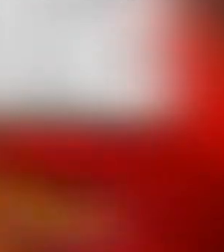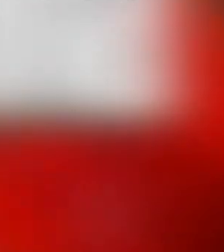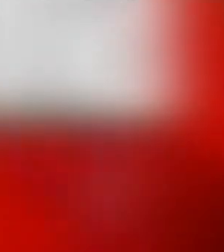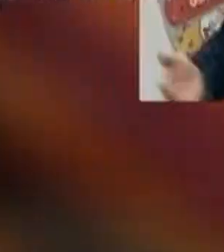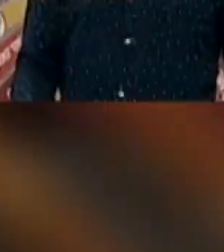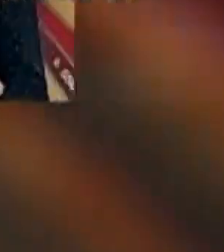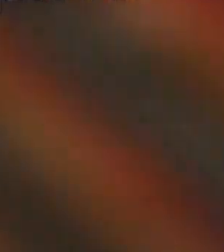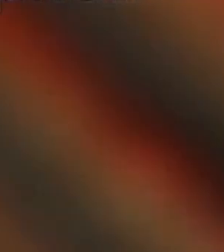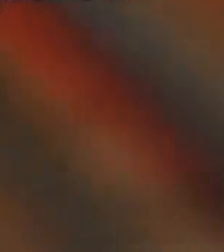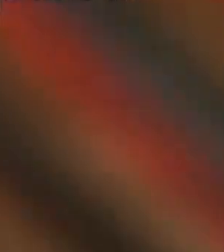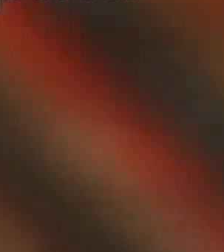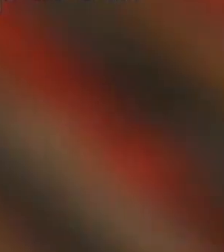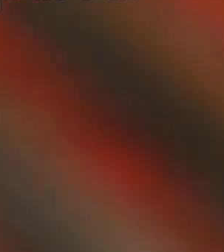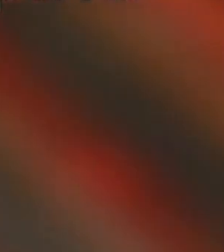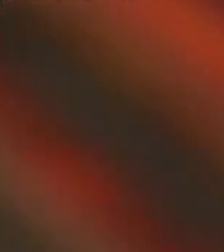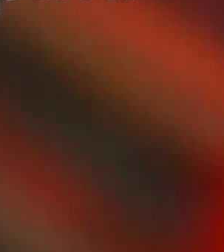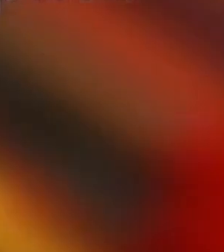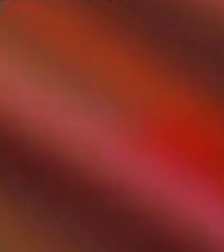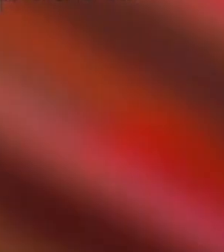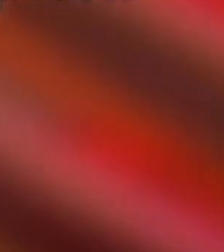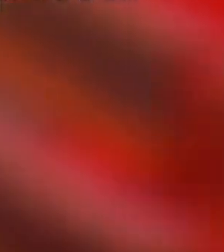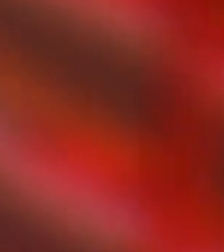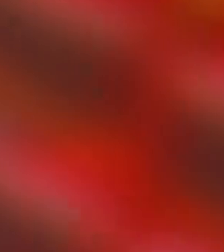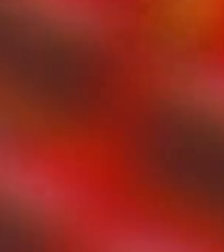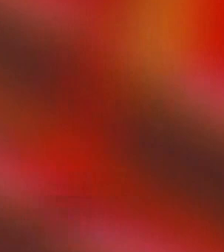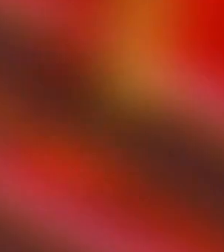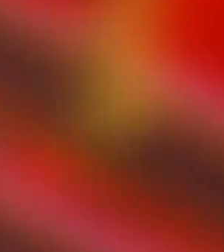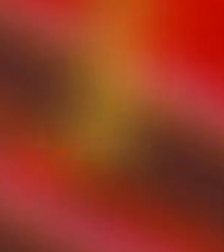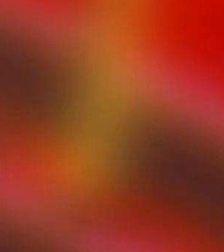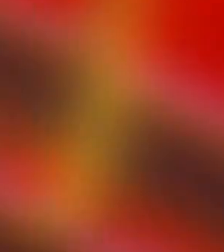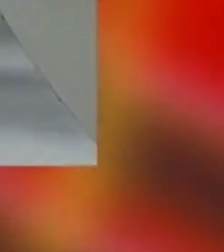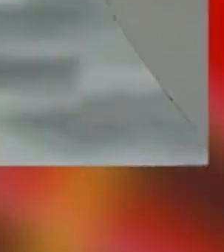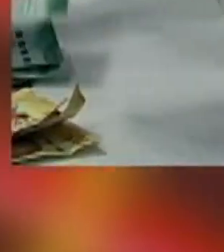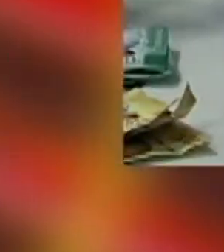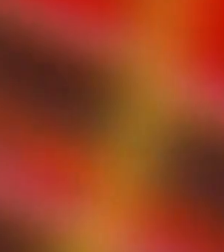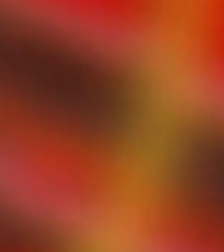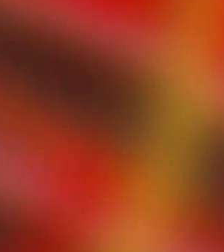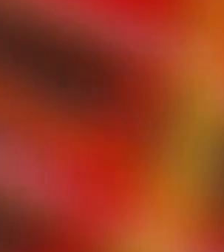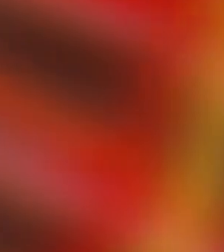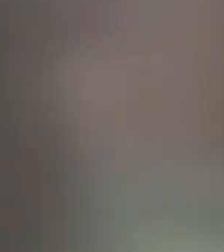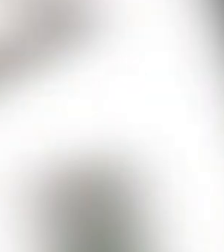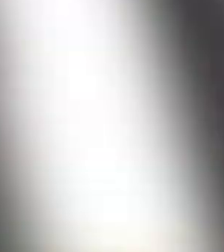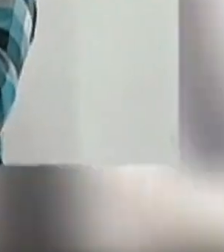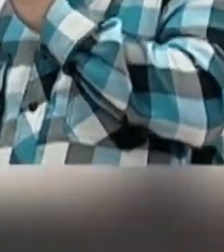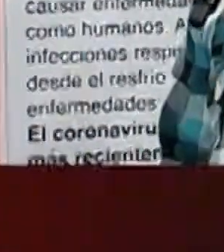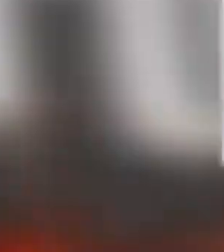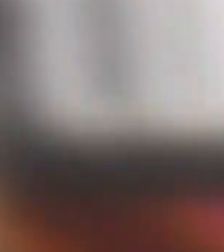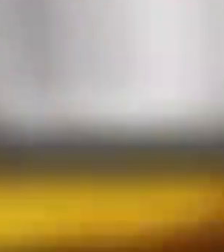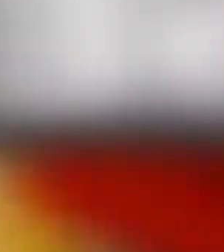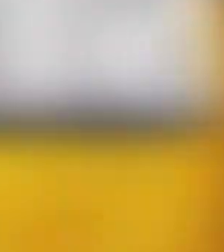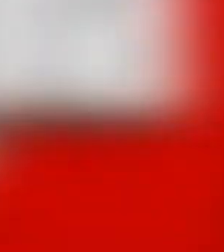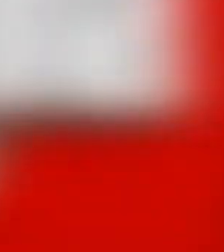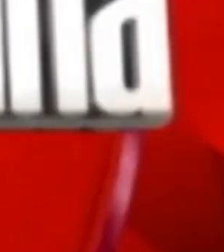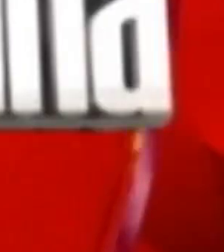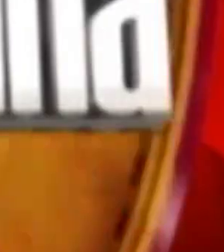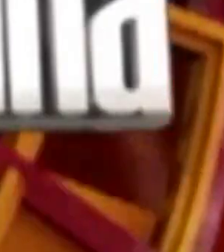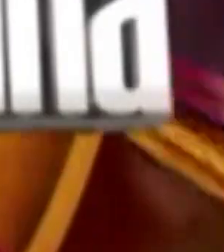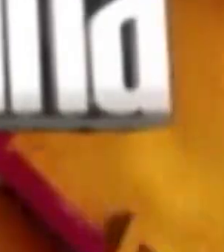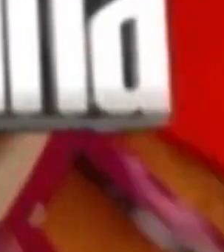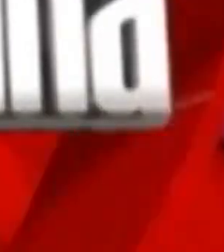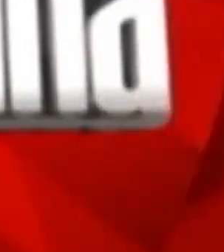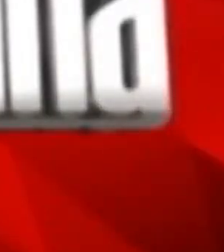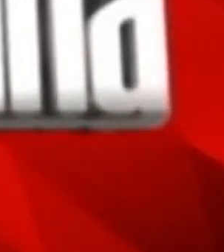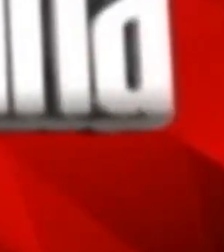Todos los sábados a partir de las 5 de la tarde. Junta de Protección Social. 175